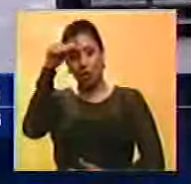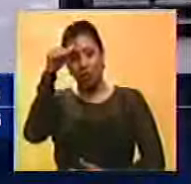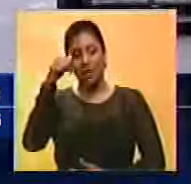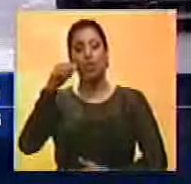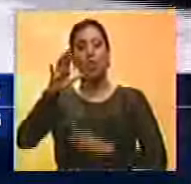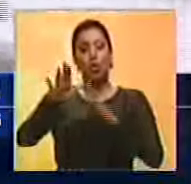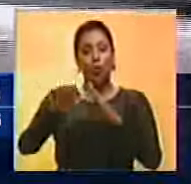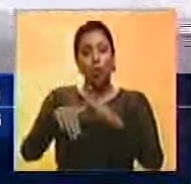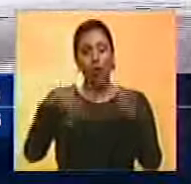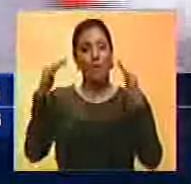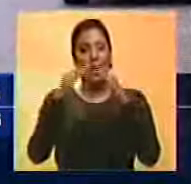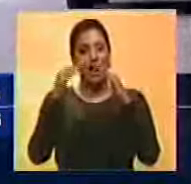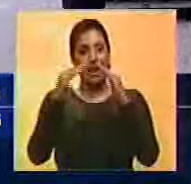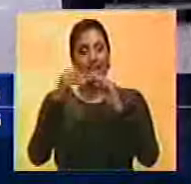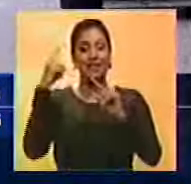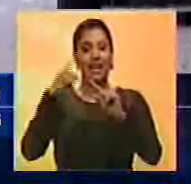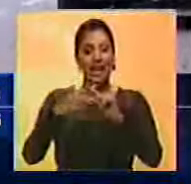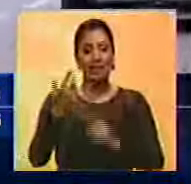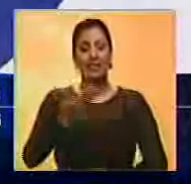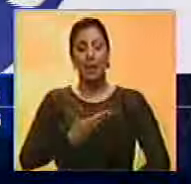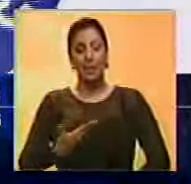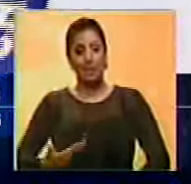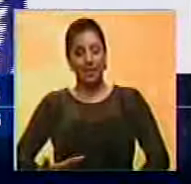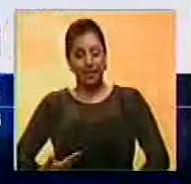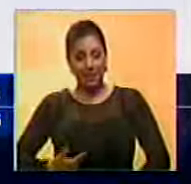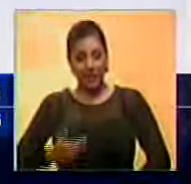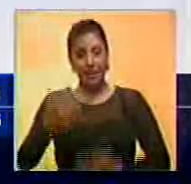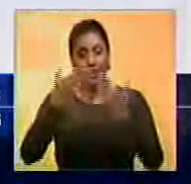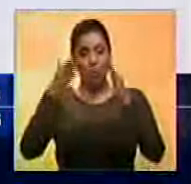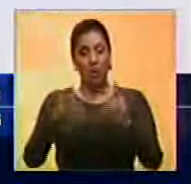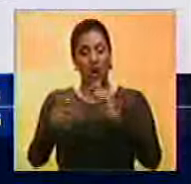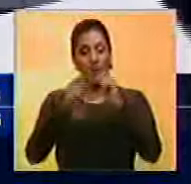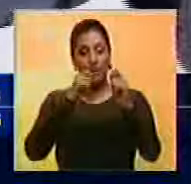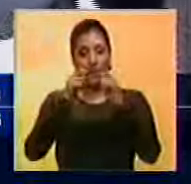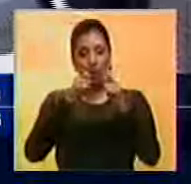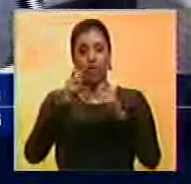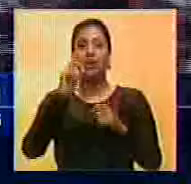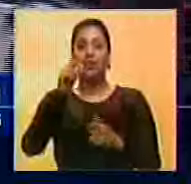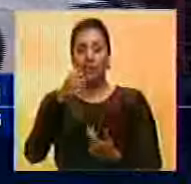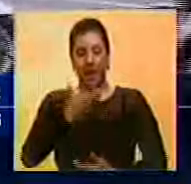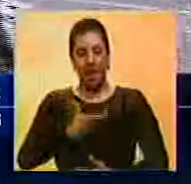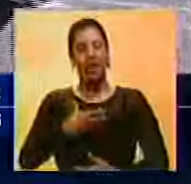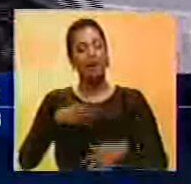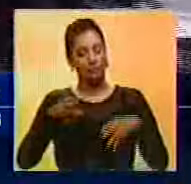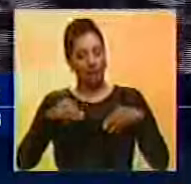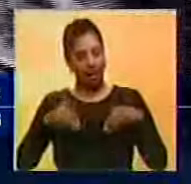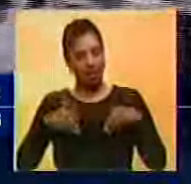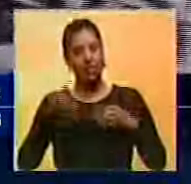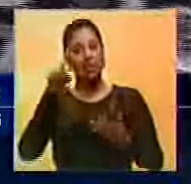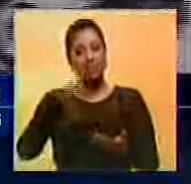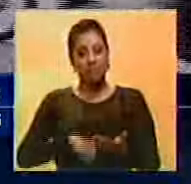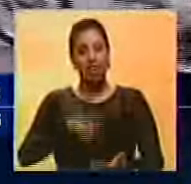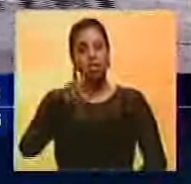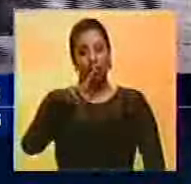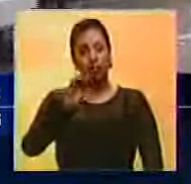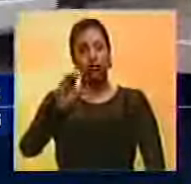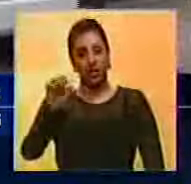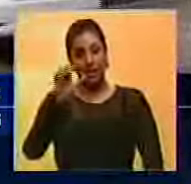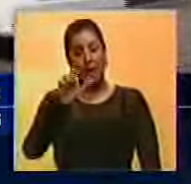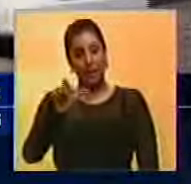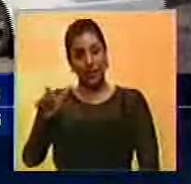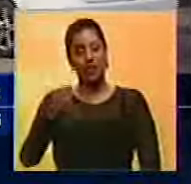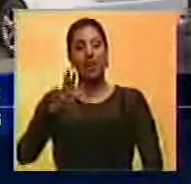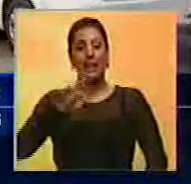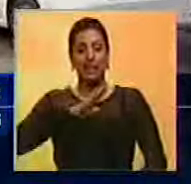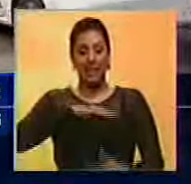expresidenta del colegio de periodistas, Silvia Alegret. El alcalde de Chacao, Ramón Muchacho, reconoció que de los 1.200 funcionarios que